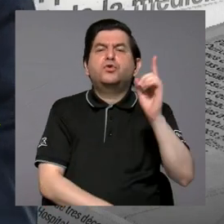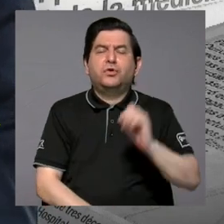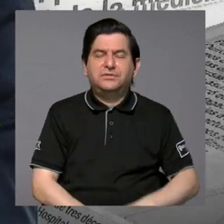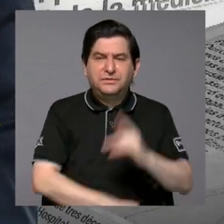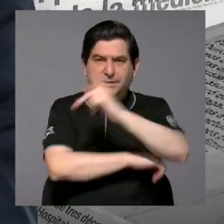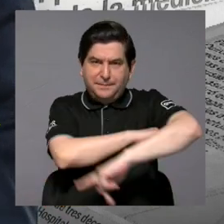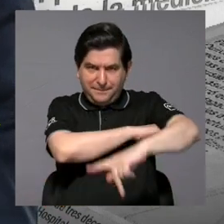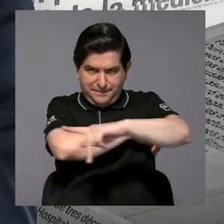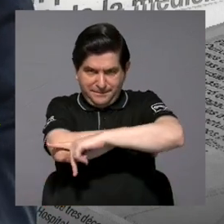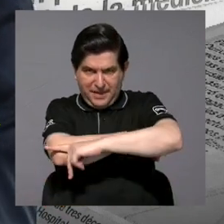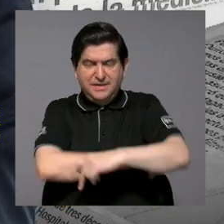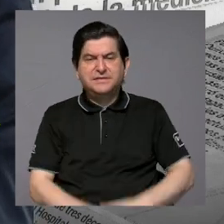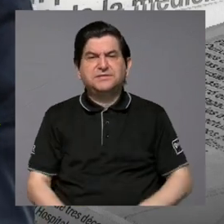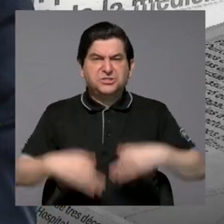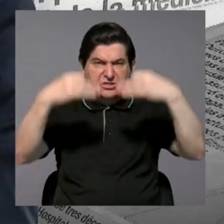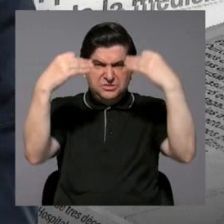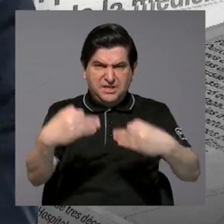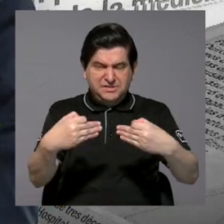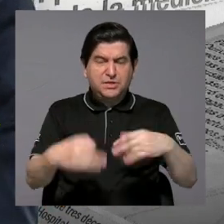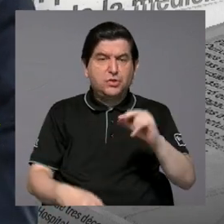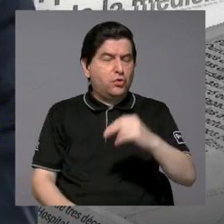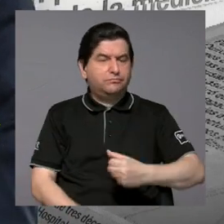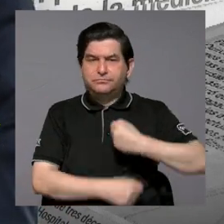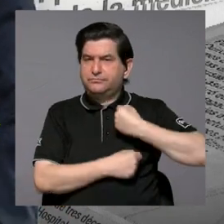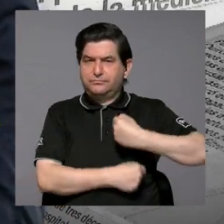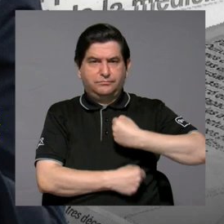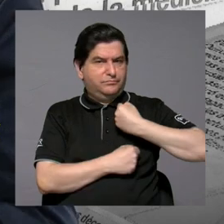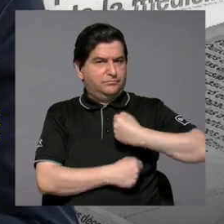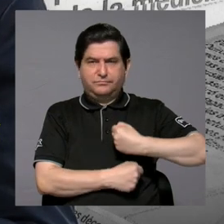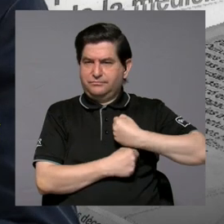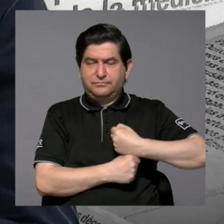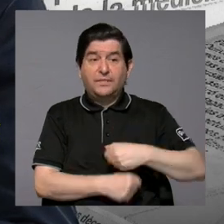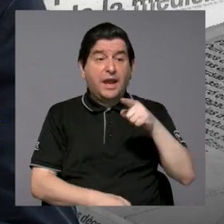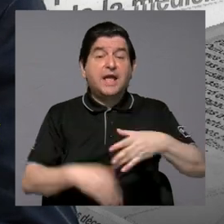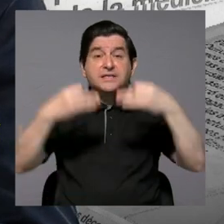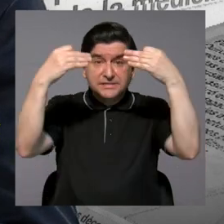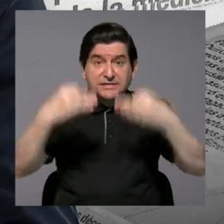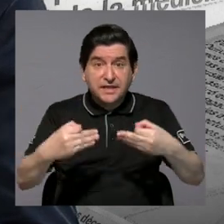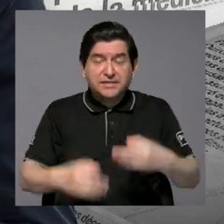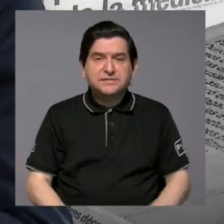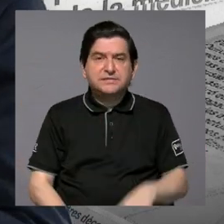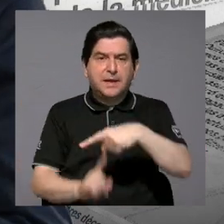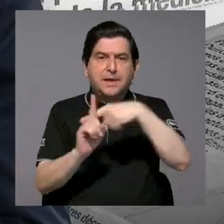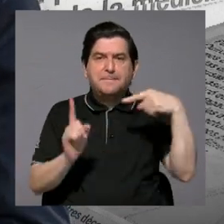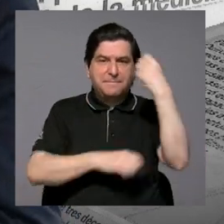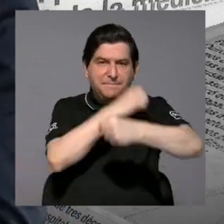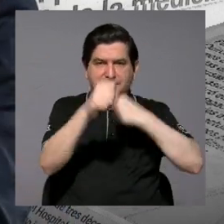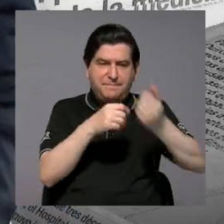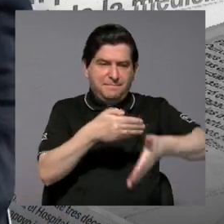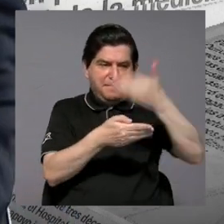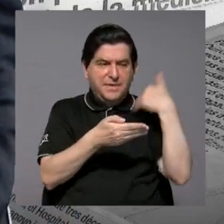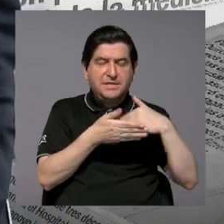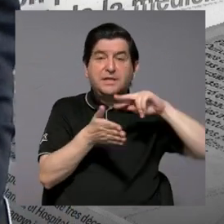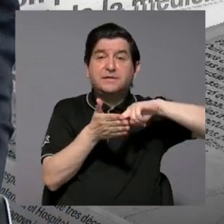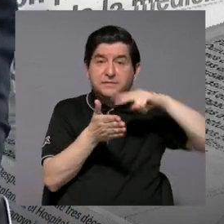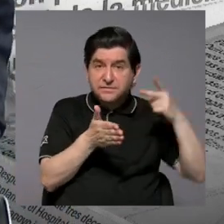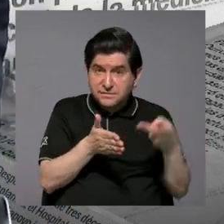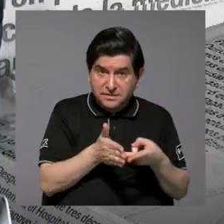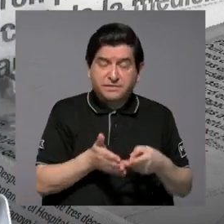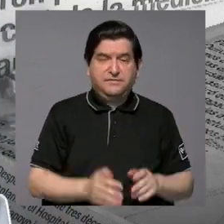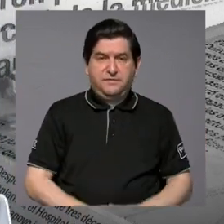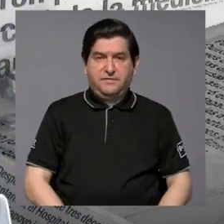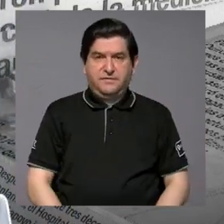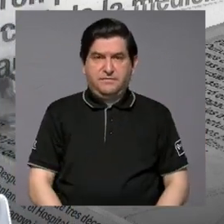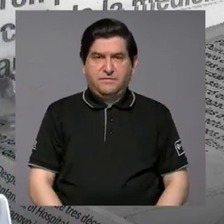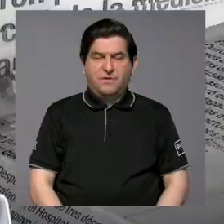país decidió no tener ejército. Bueno, esa decisión de mitad del siglo pasado implicó que teníamos que entonces